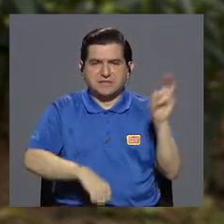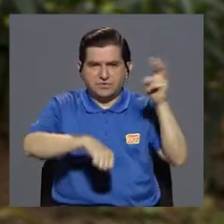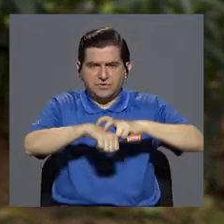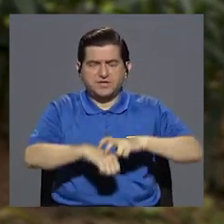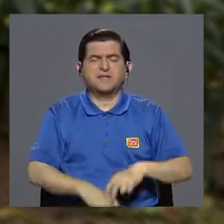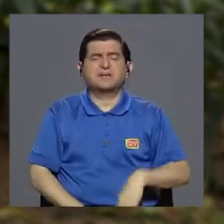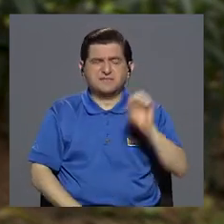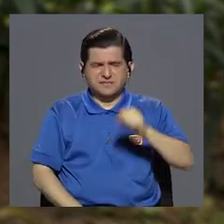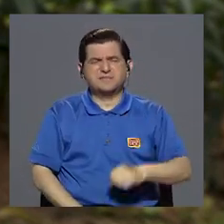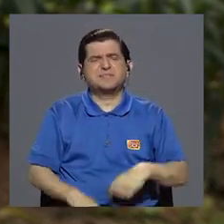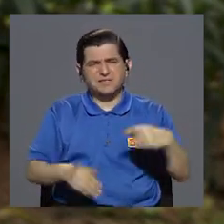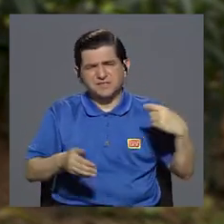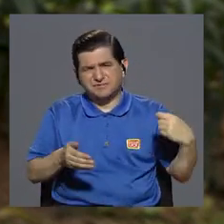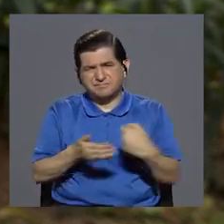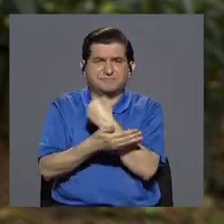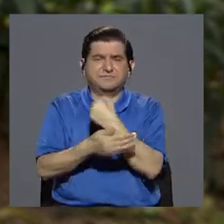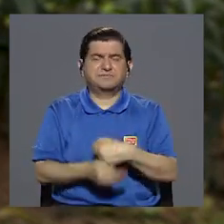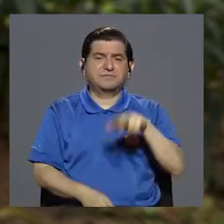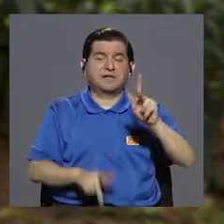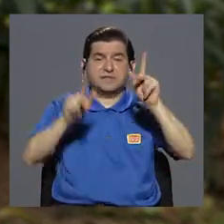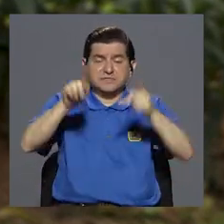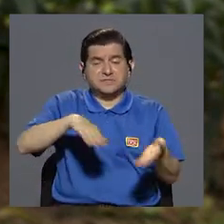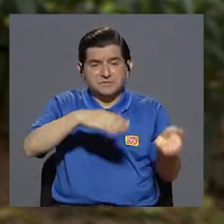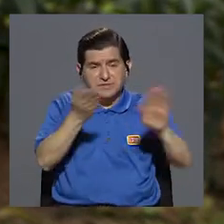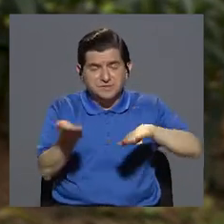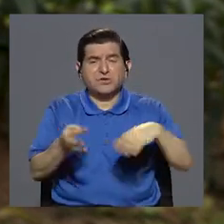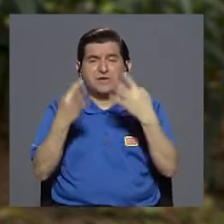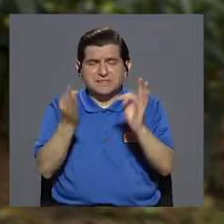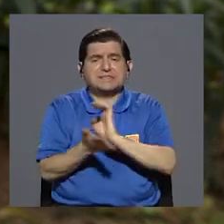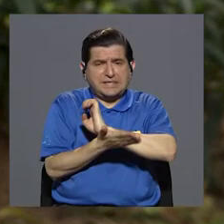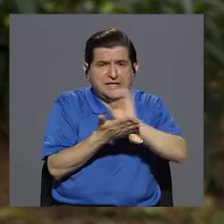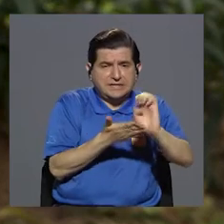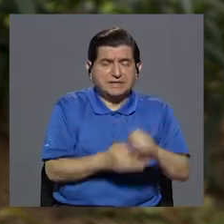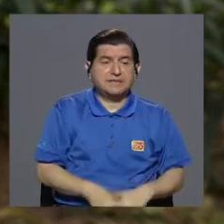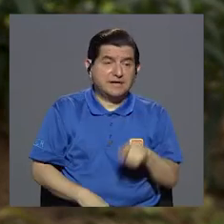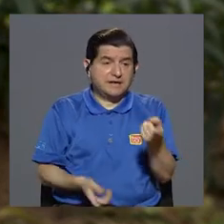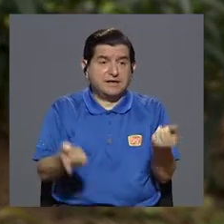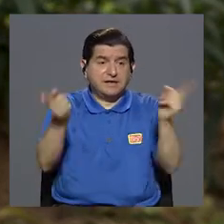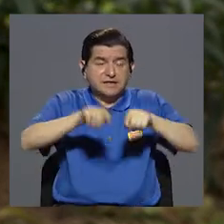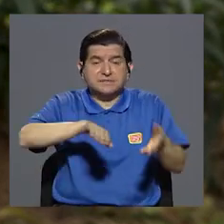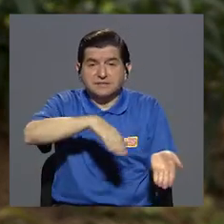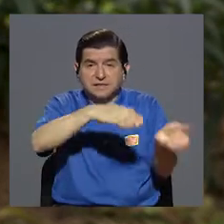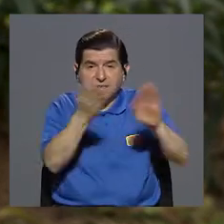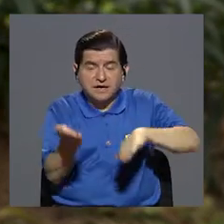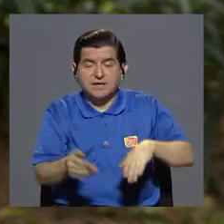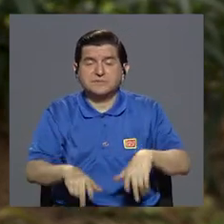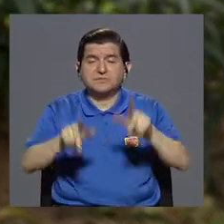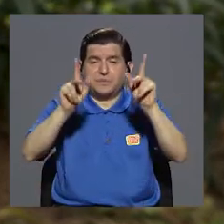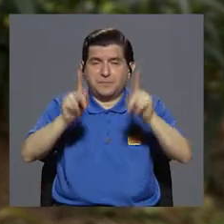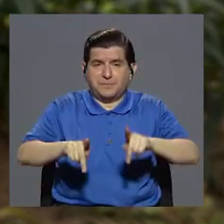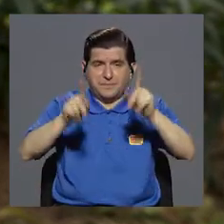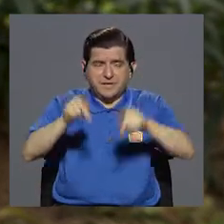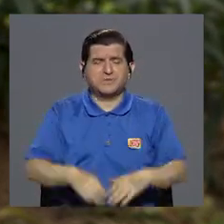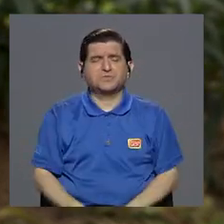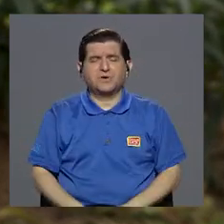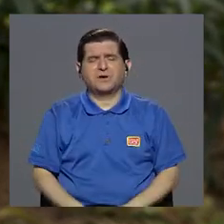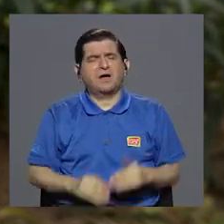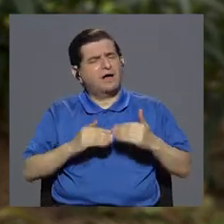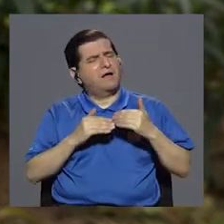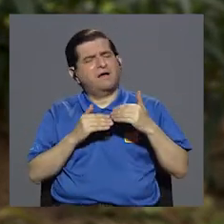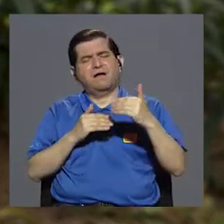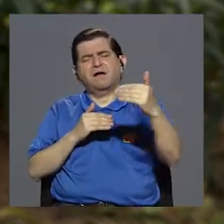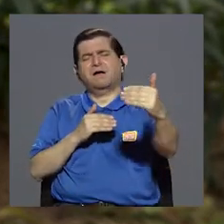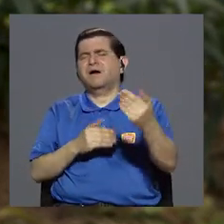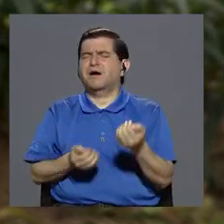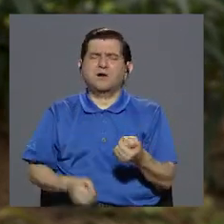tragedia, son 3 personas que mueren y esas muertes deberían ser evitadas. En esos casos la muerte ocurre generalmente porque la persona demora